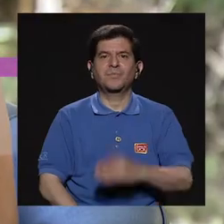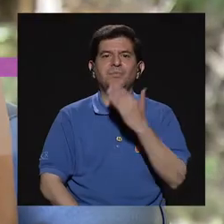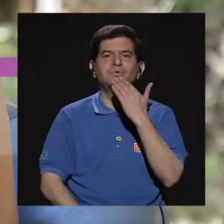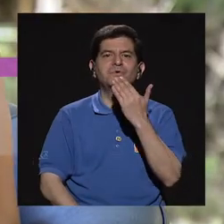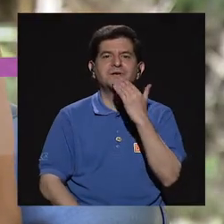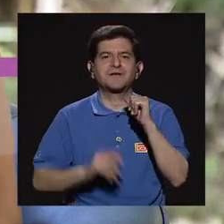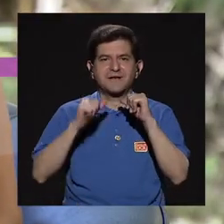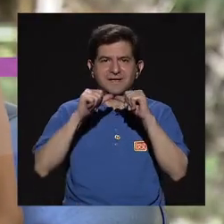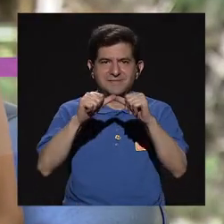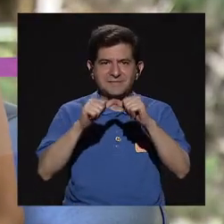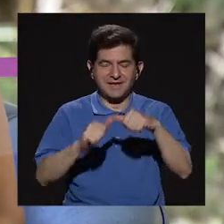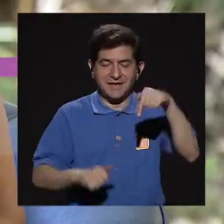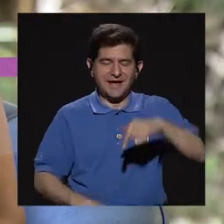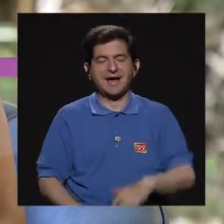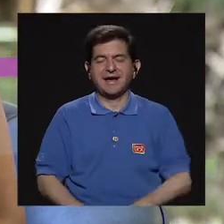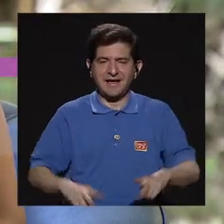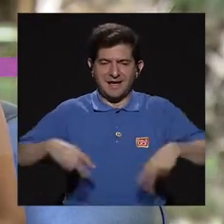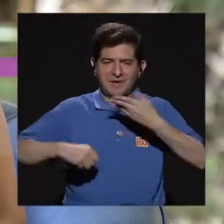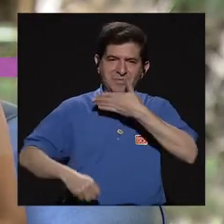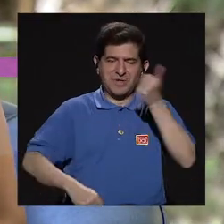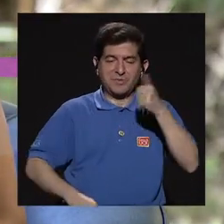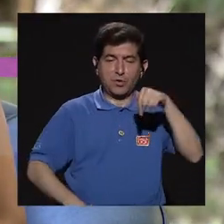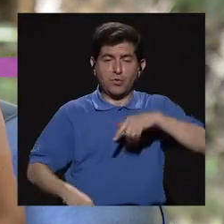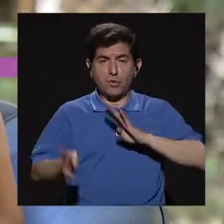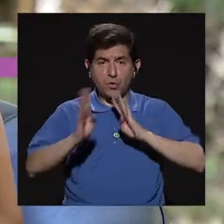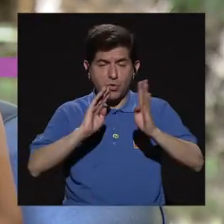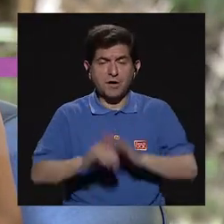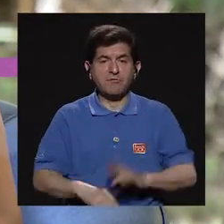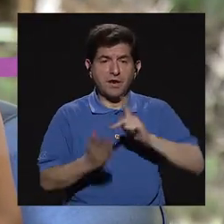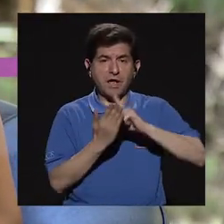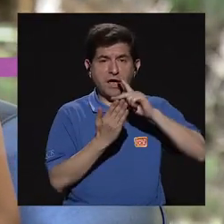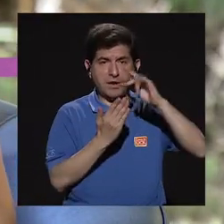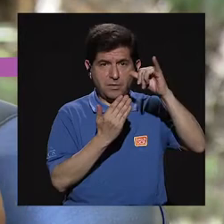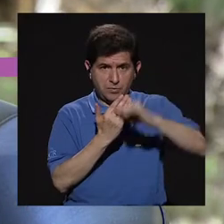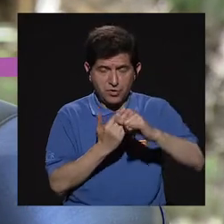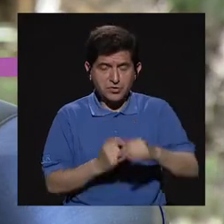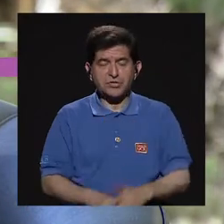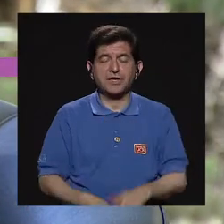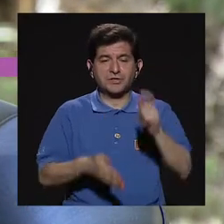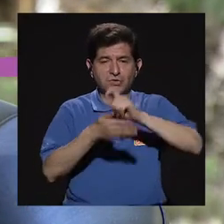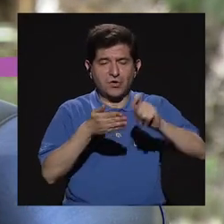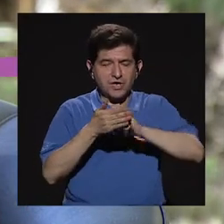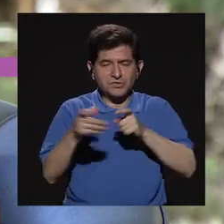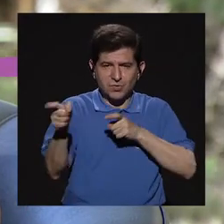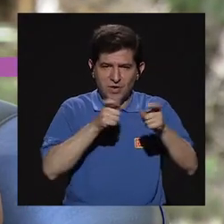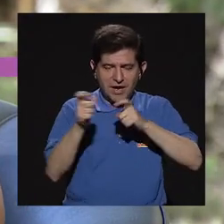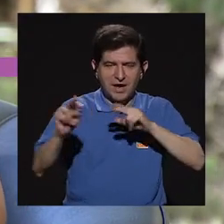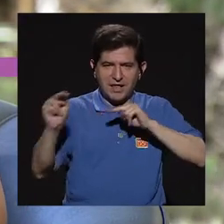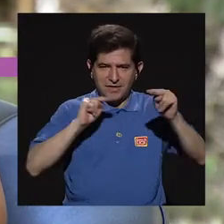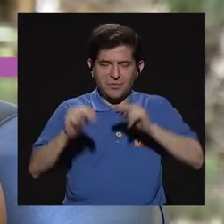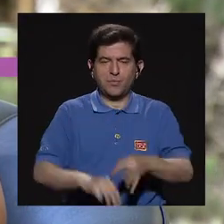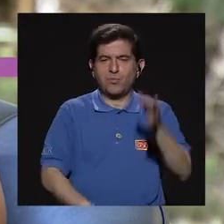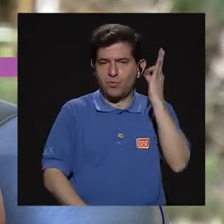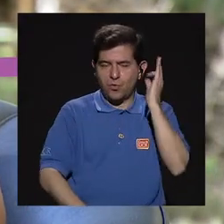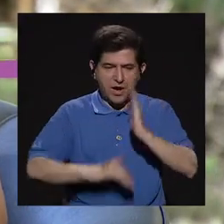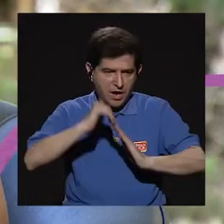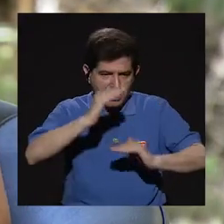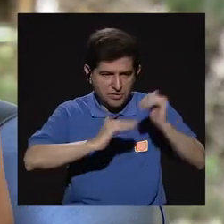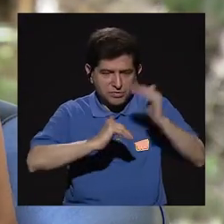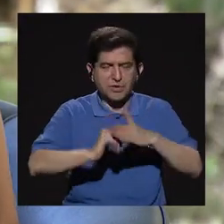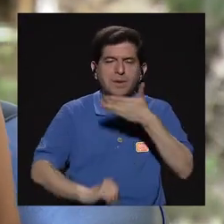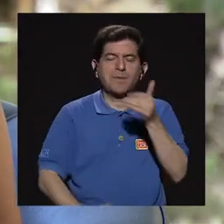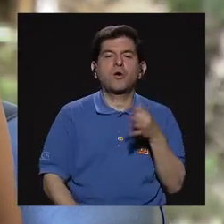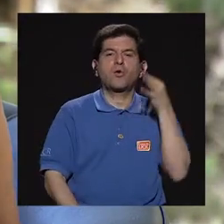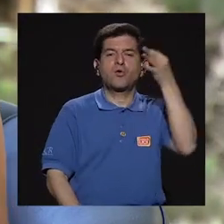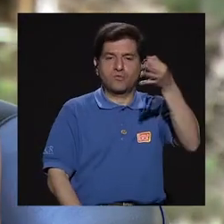Gracias por continuar con nosotros en Vivir Mejor. El día de hoy conversando acerca del proyecto de la Escuela de Administración de Negocios Mujeres Construyendo